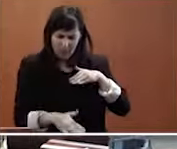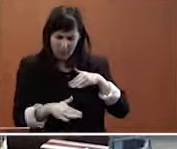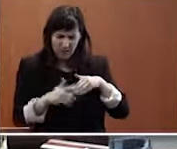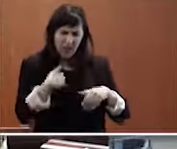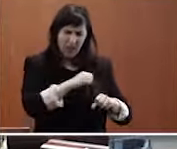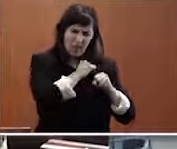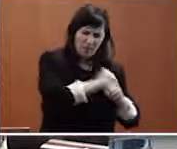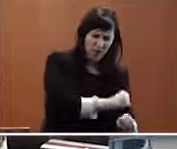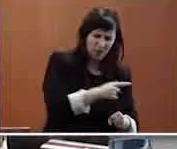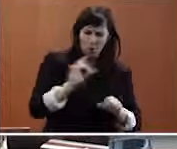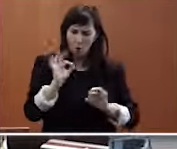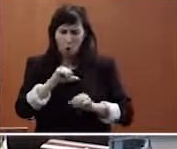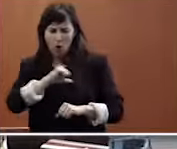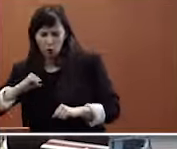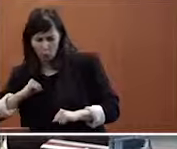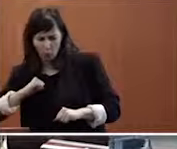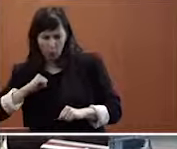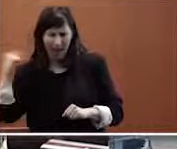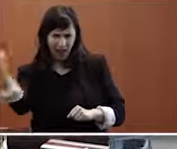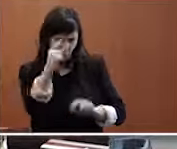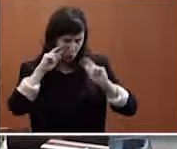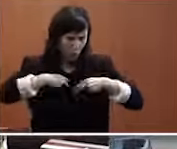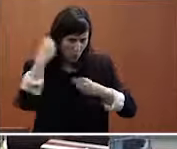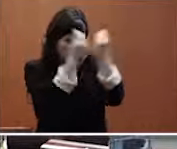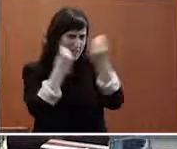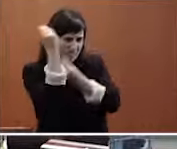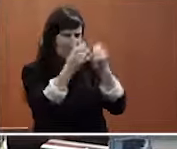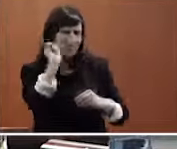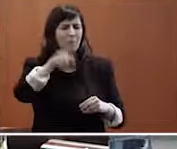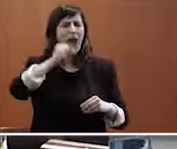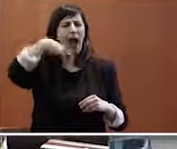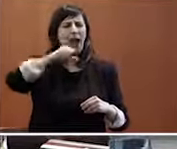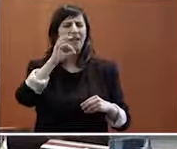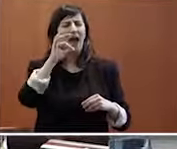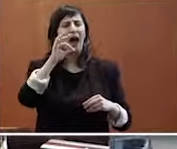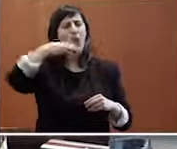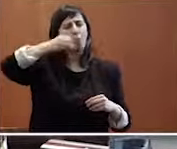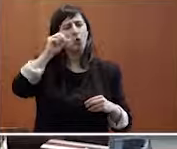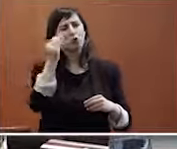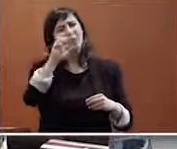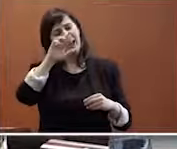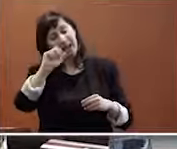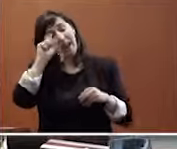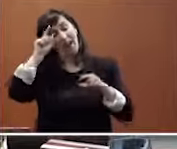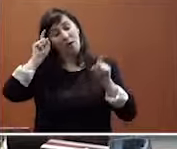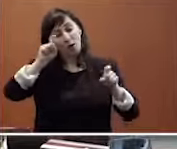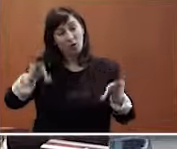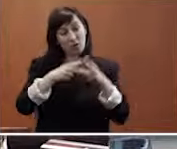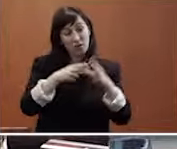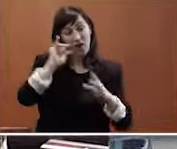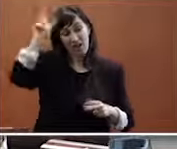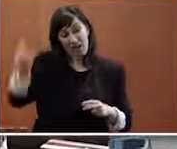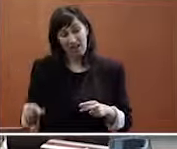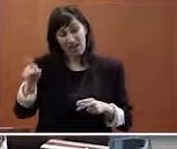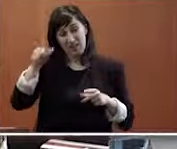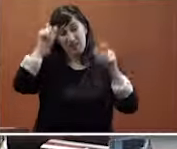interdependientes ou somos autónomos. E nomear tamén a Sandra Mosquera, educadora social, psicopedagoga e ten mestrada